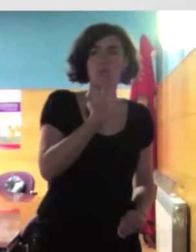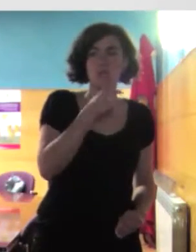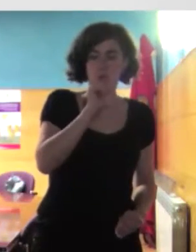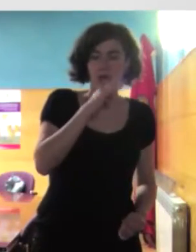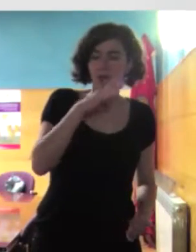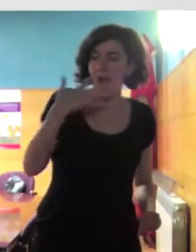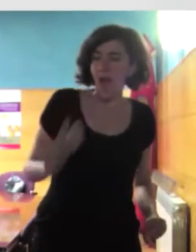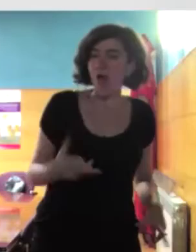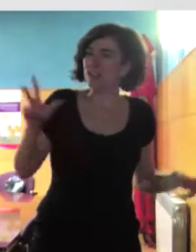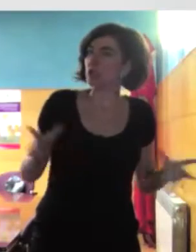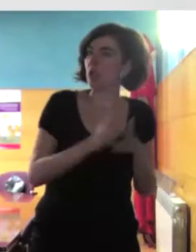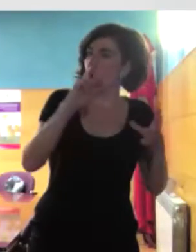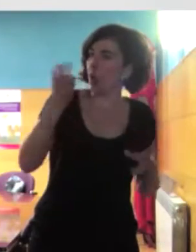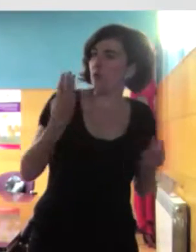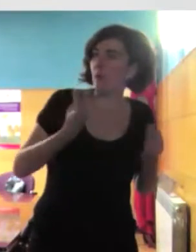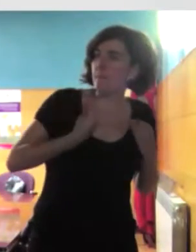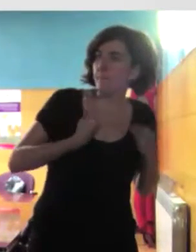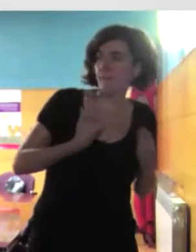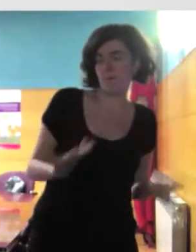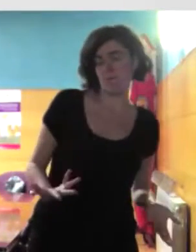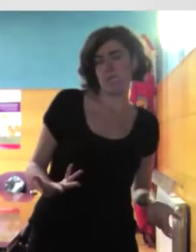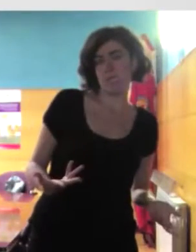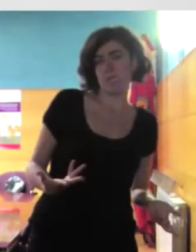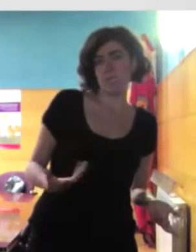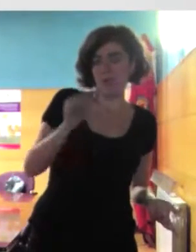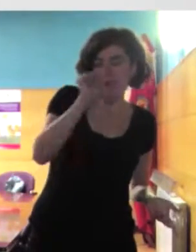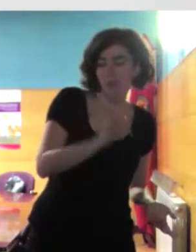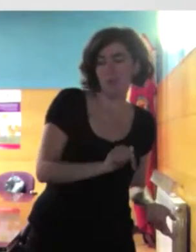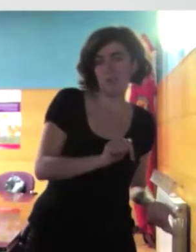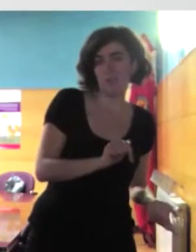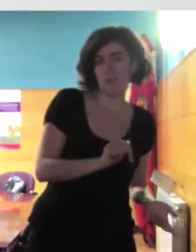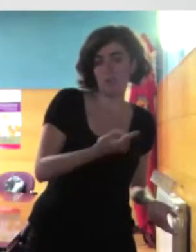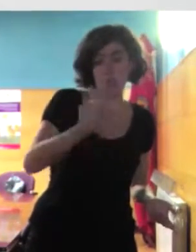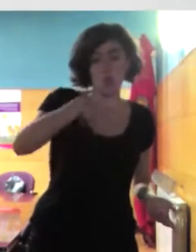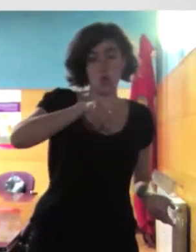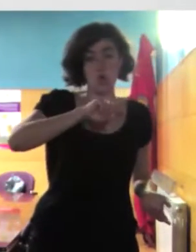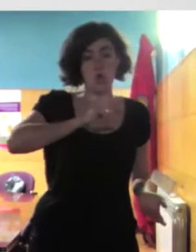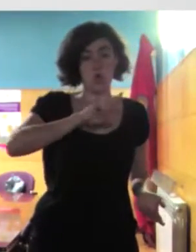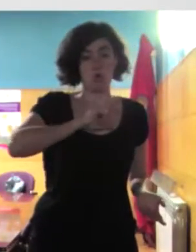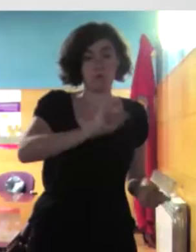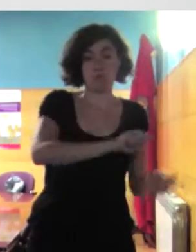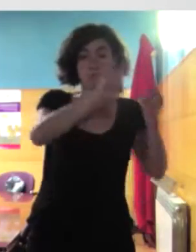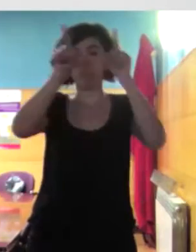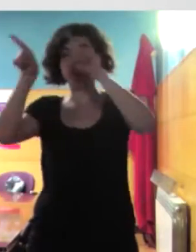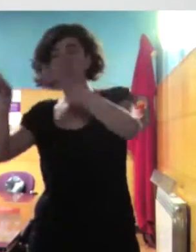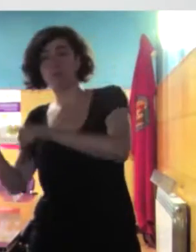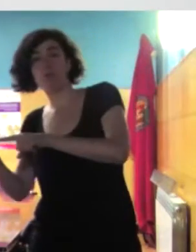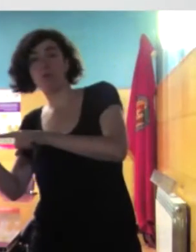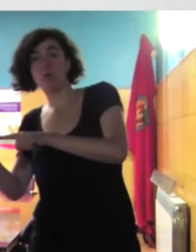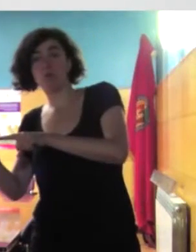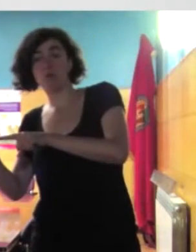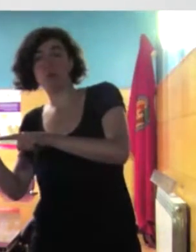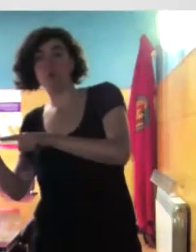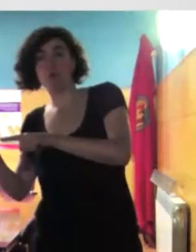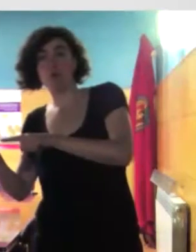viviendo en otra sociedad están viviendo en el occidente y nosotros cuando vamos allí las mujeres o sea